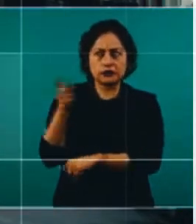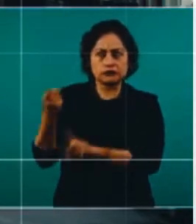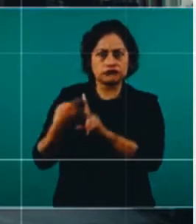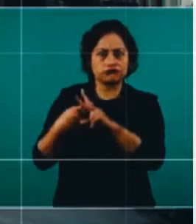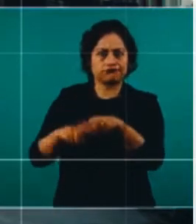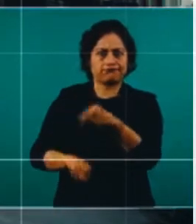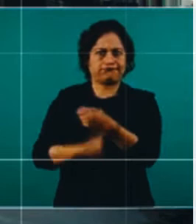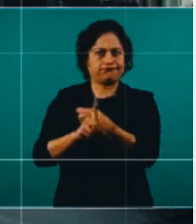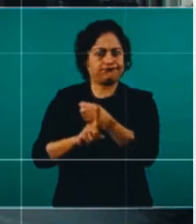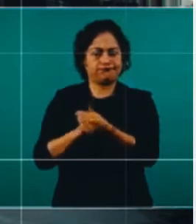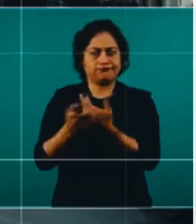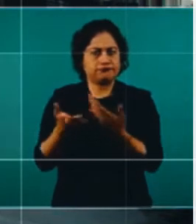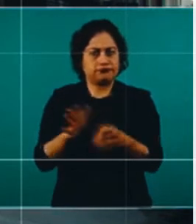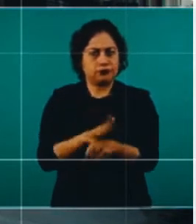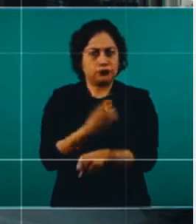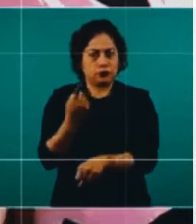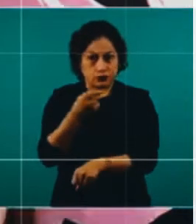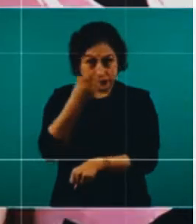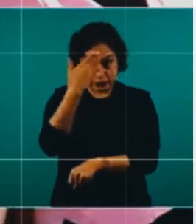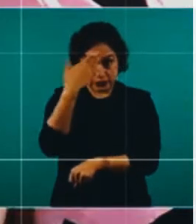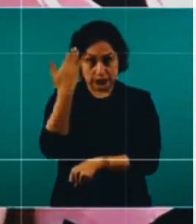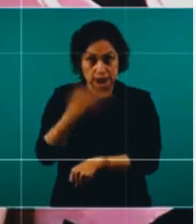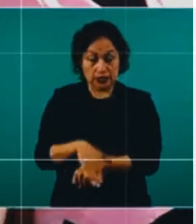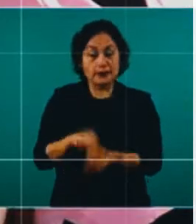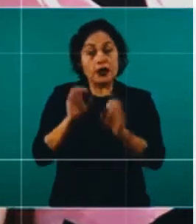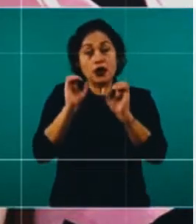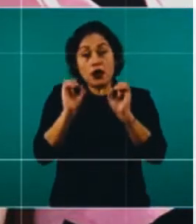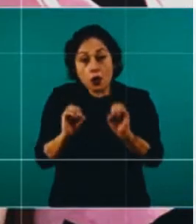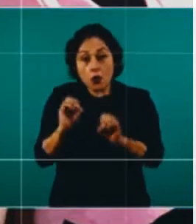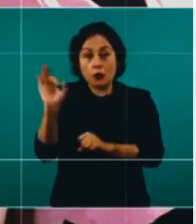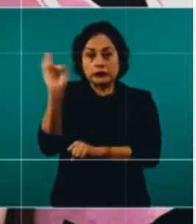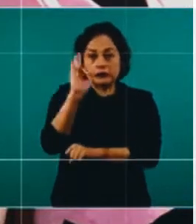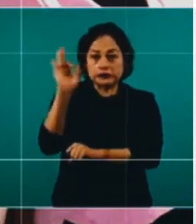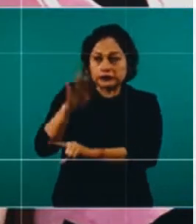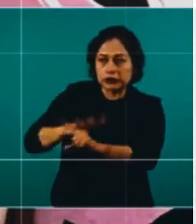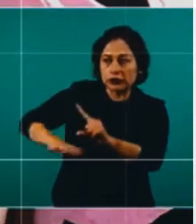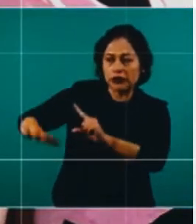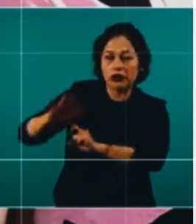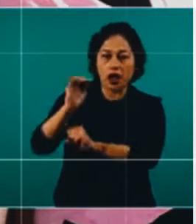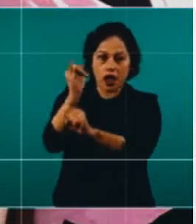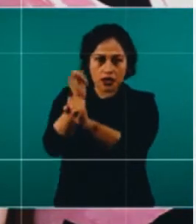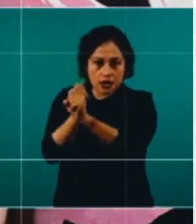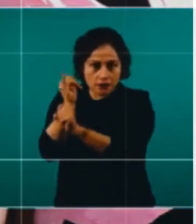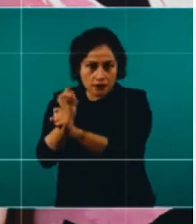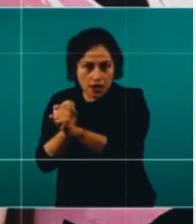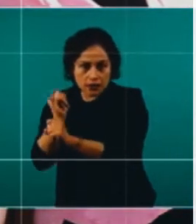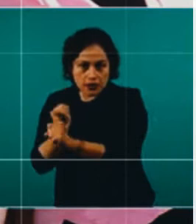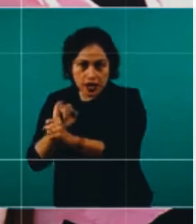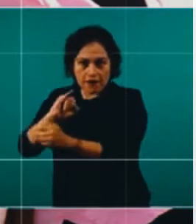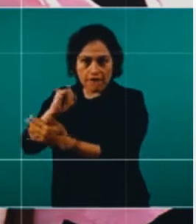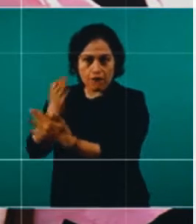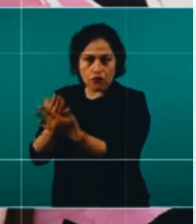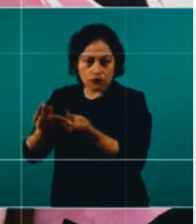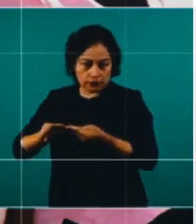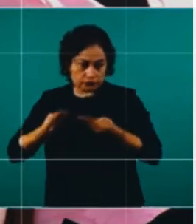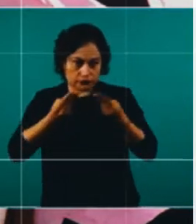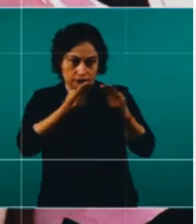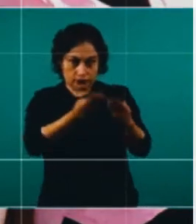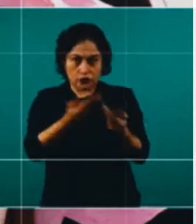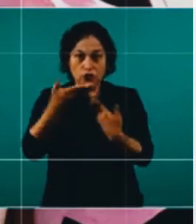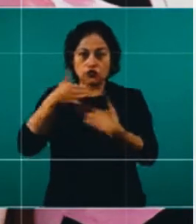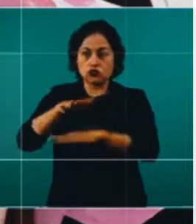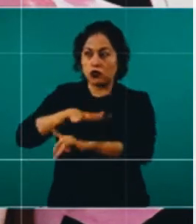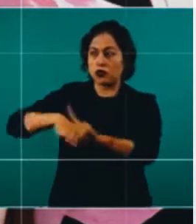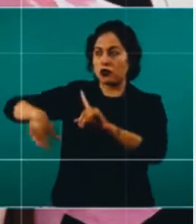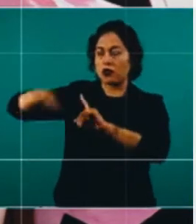si hay también algún estudio, sobre todo reporte, sobre el daño ambiental respecto